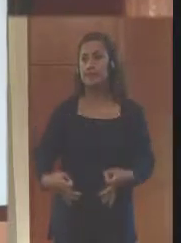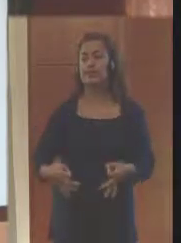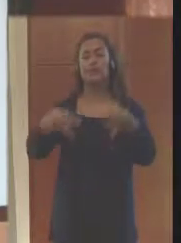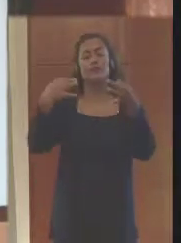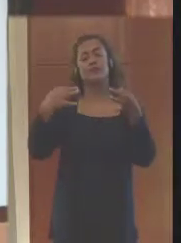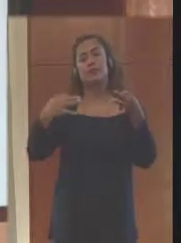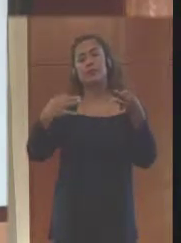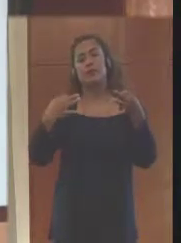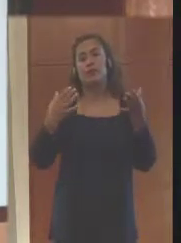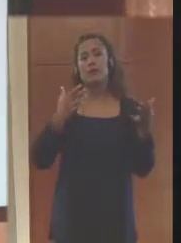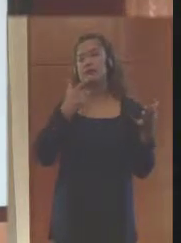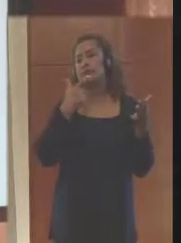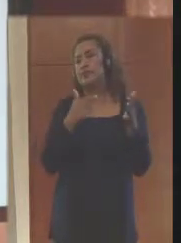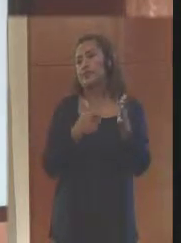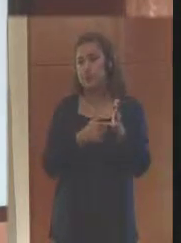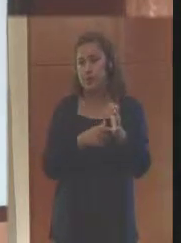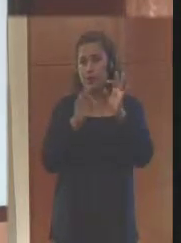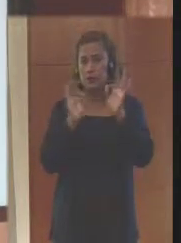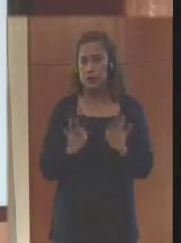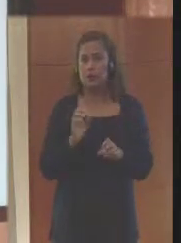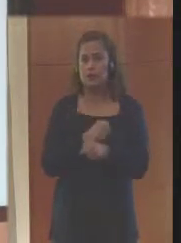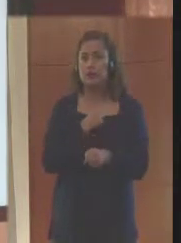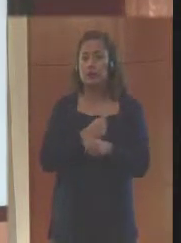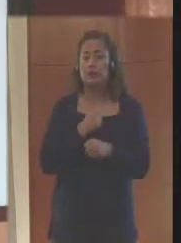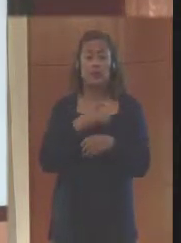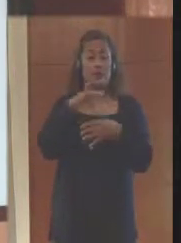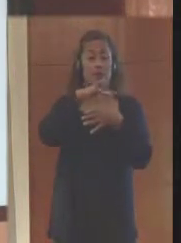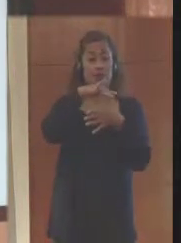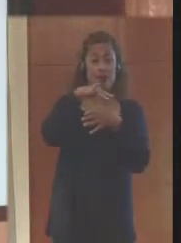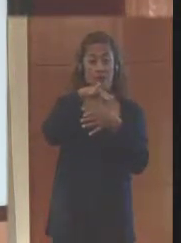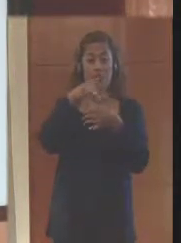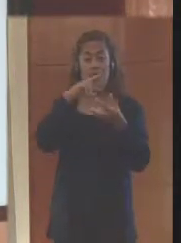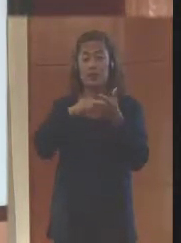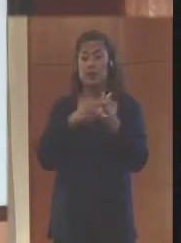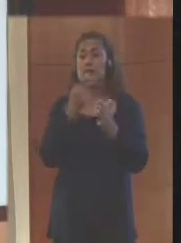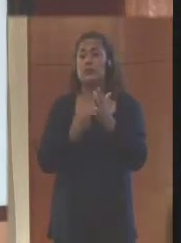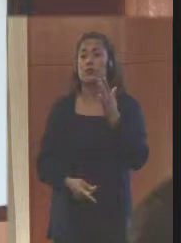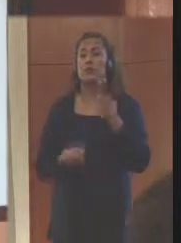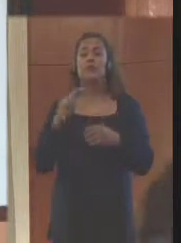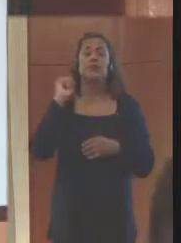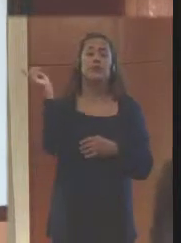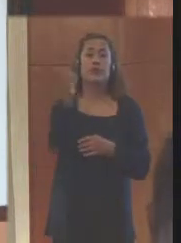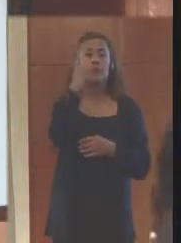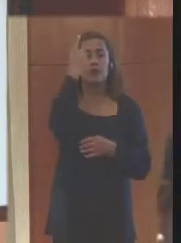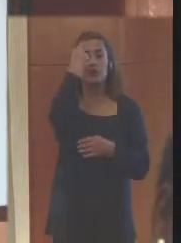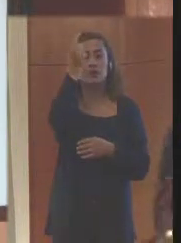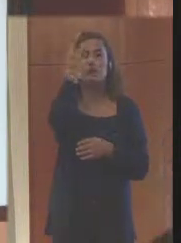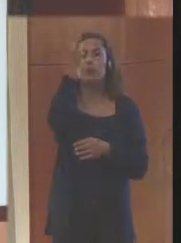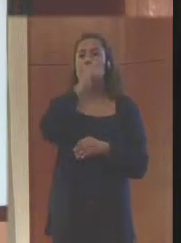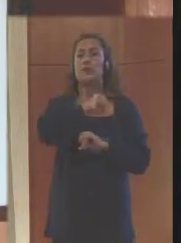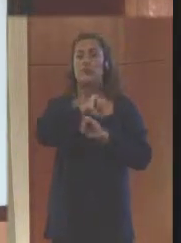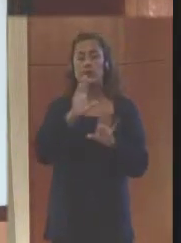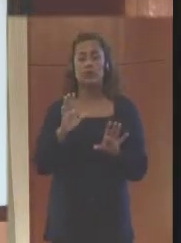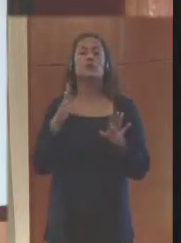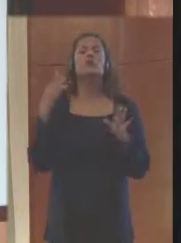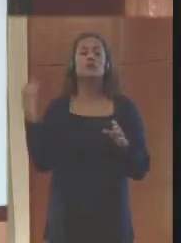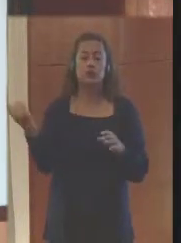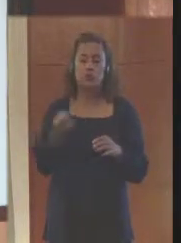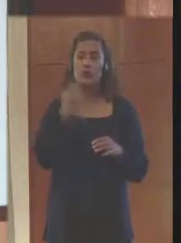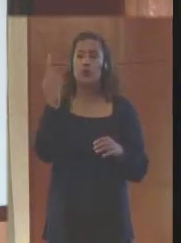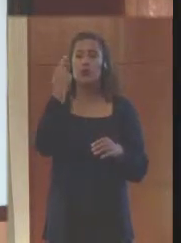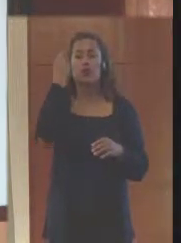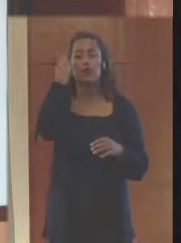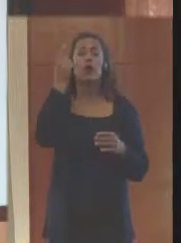la gestión del riesgo y lo que queremos dentro de todas estas acciones que hemos llevado a cabo